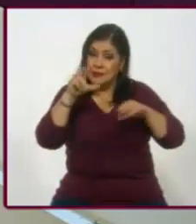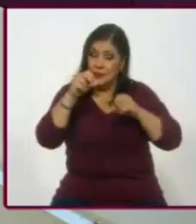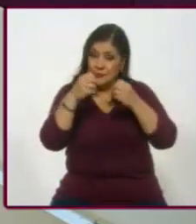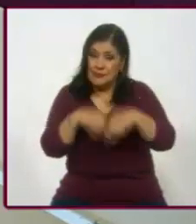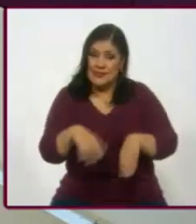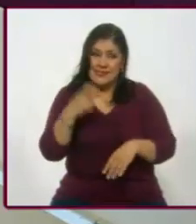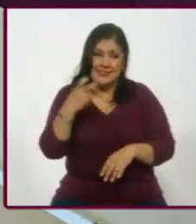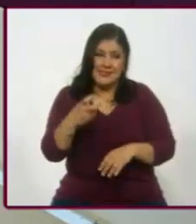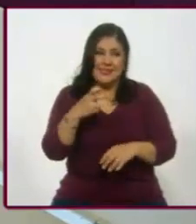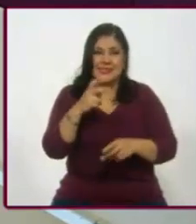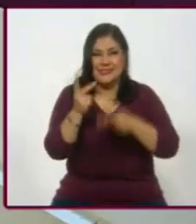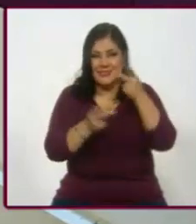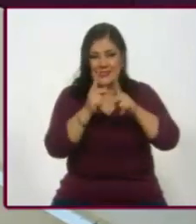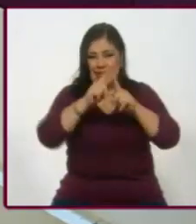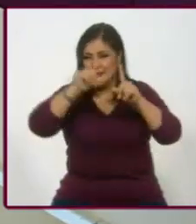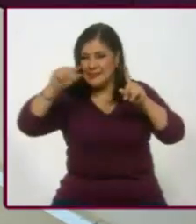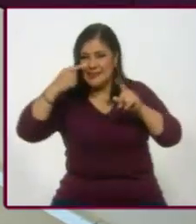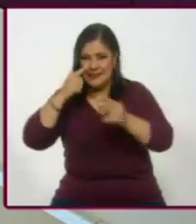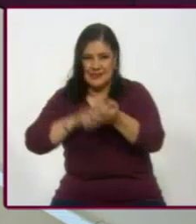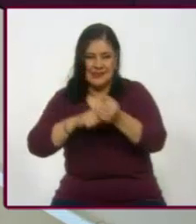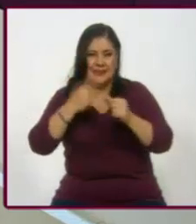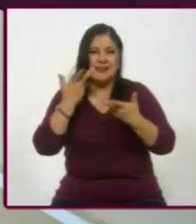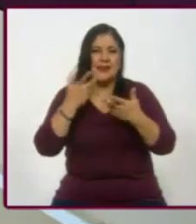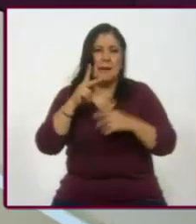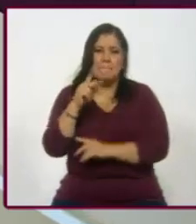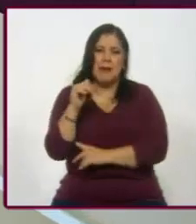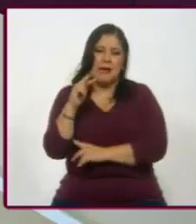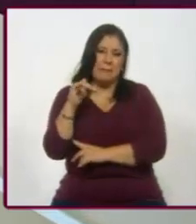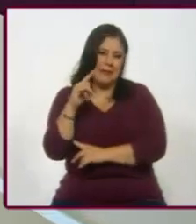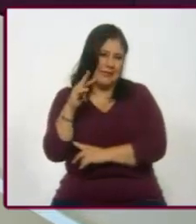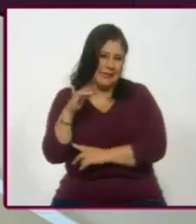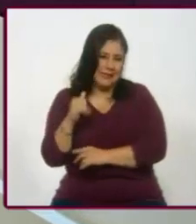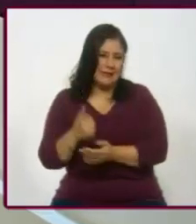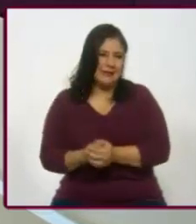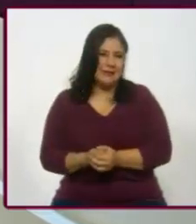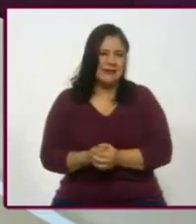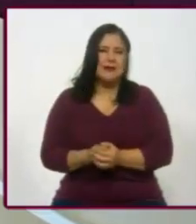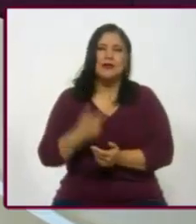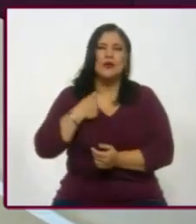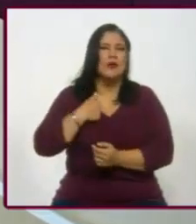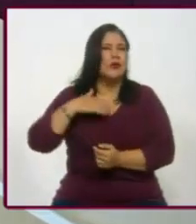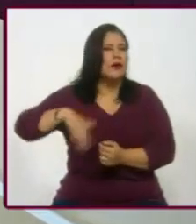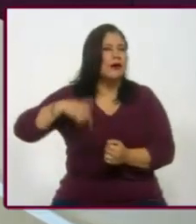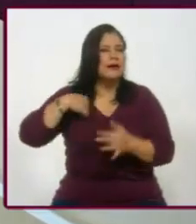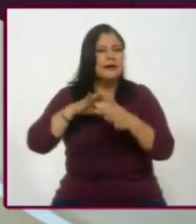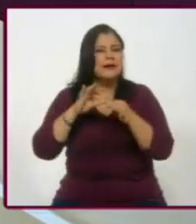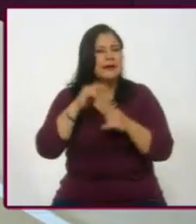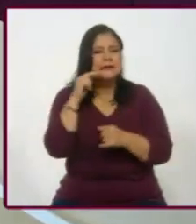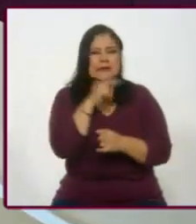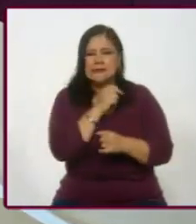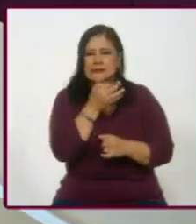encuesta que trae hoy, parametría. Oye, a ver, decía yo hace rato muy rápidamente, Paco, nada más.